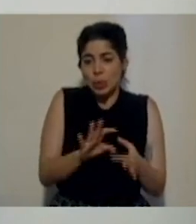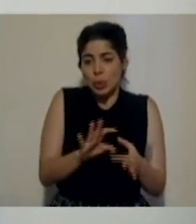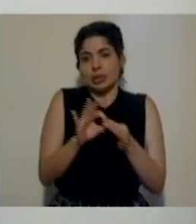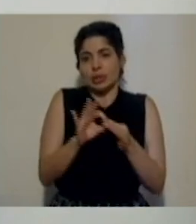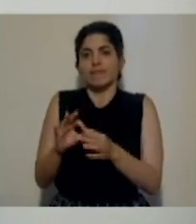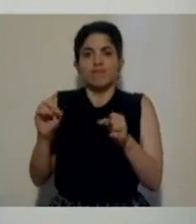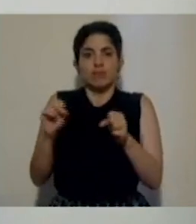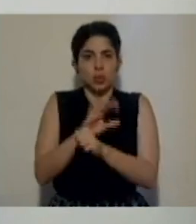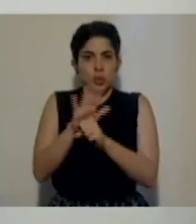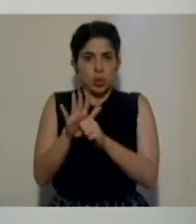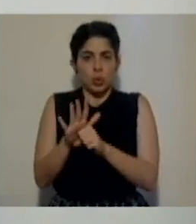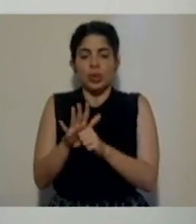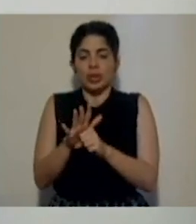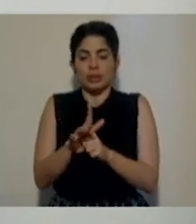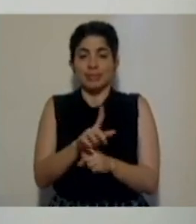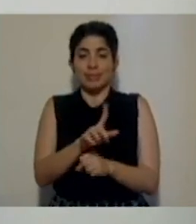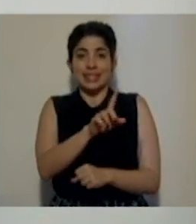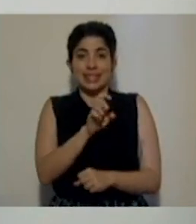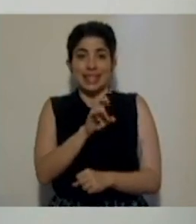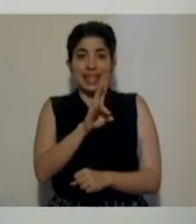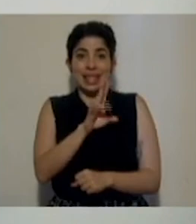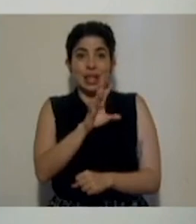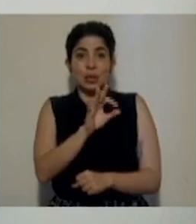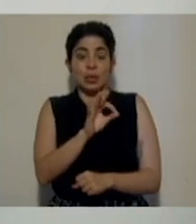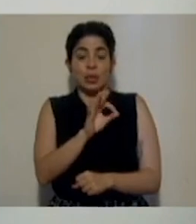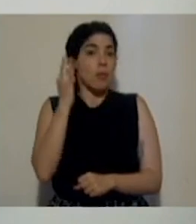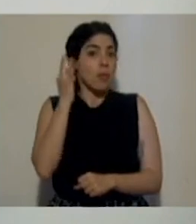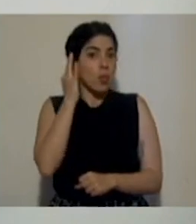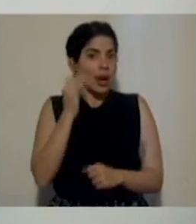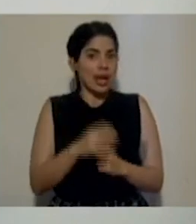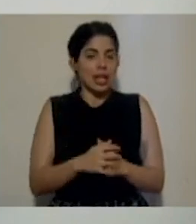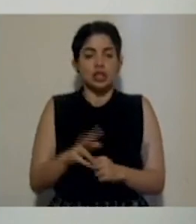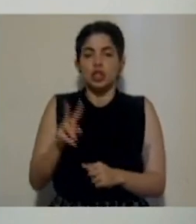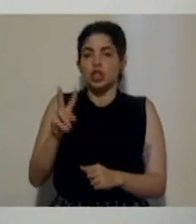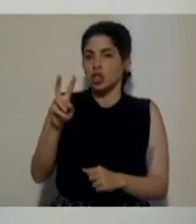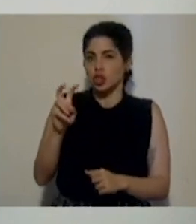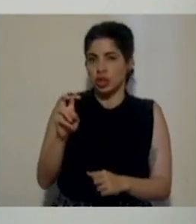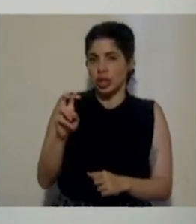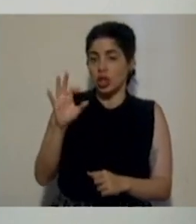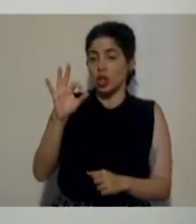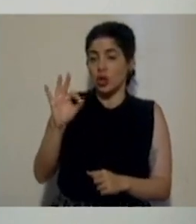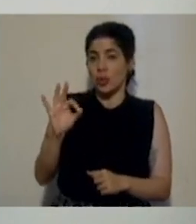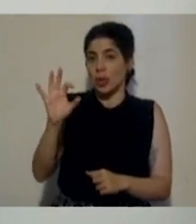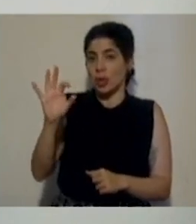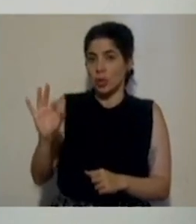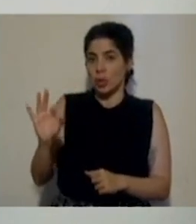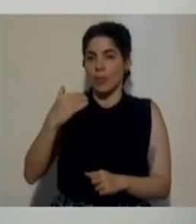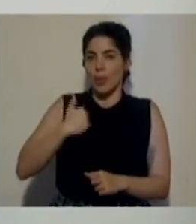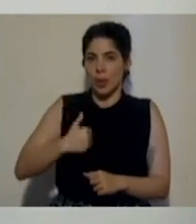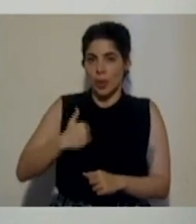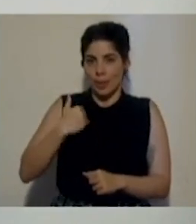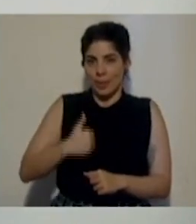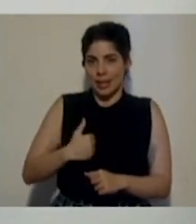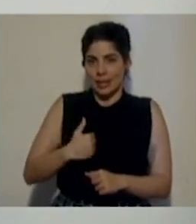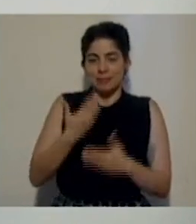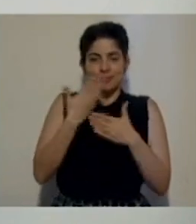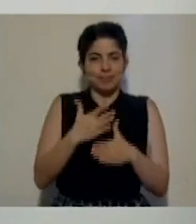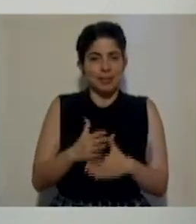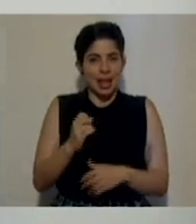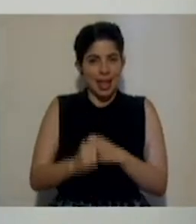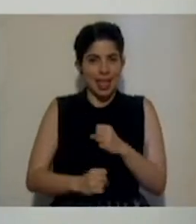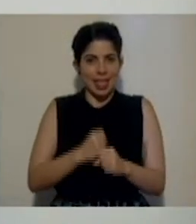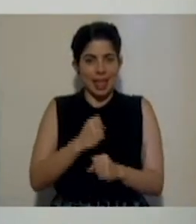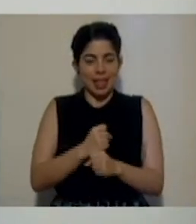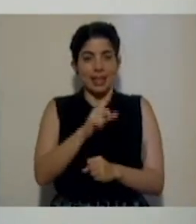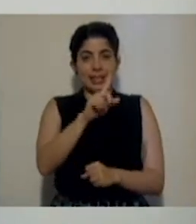-19, 179 mujeres y 299 hombres. Por edad son